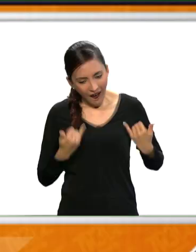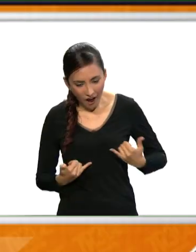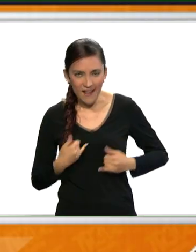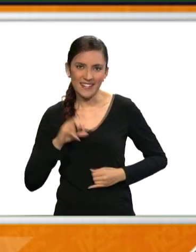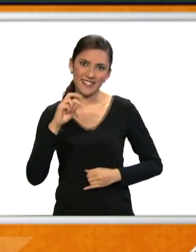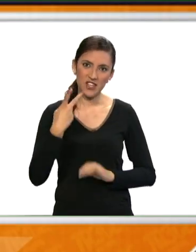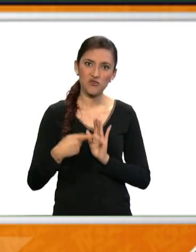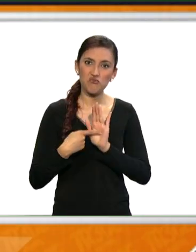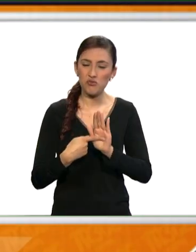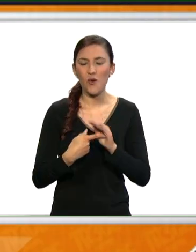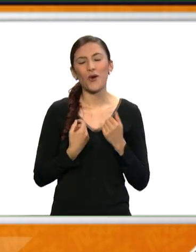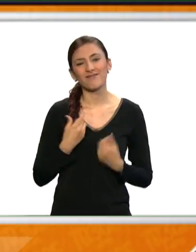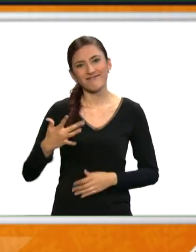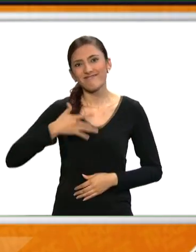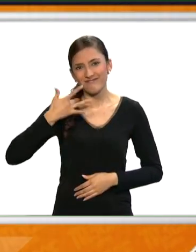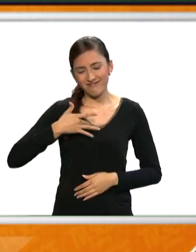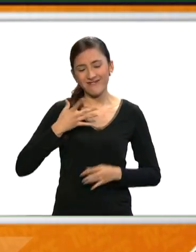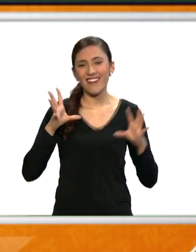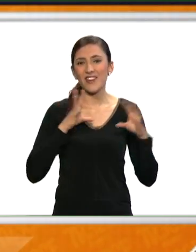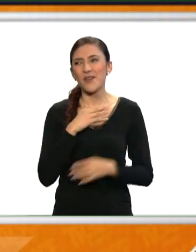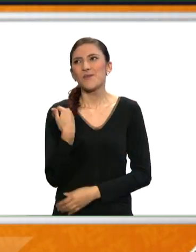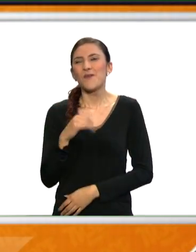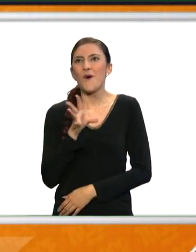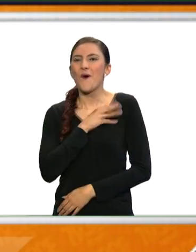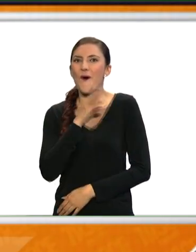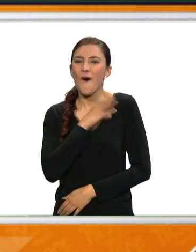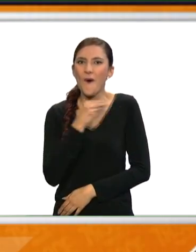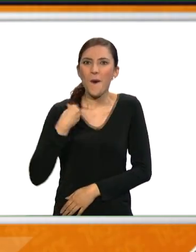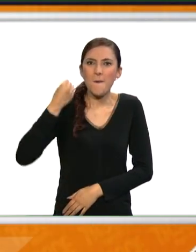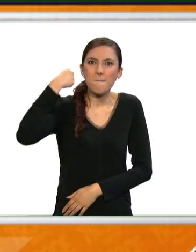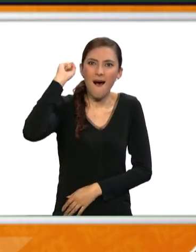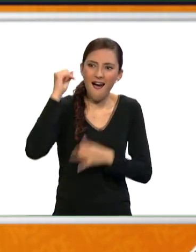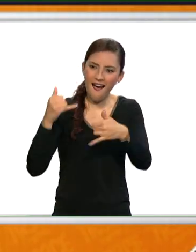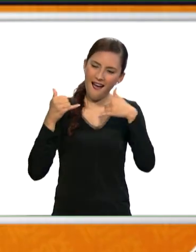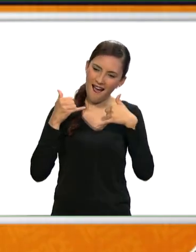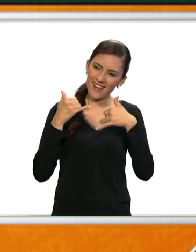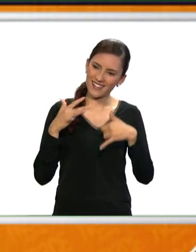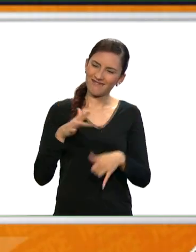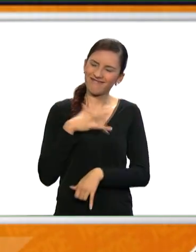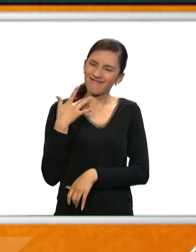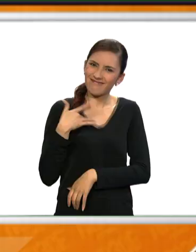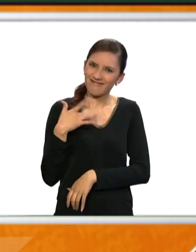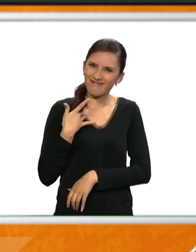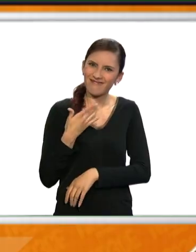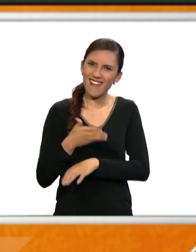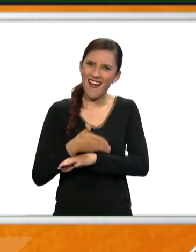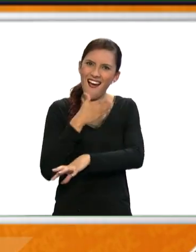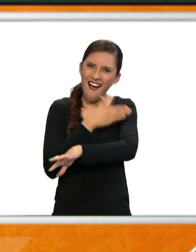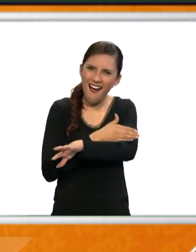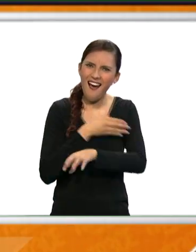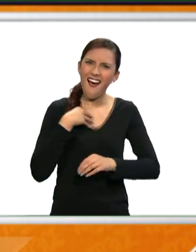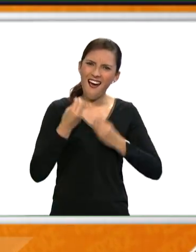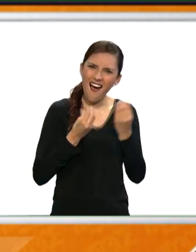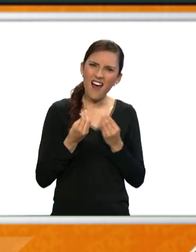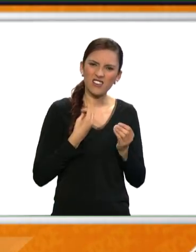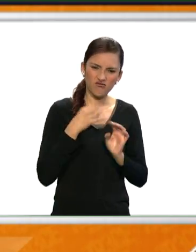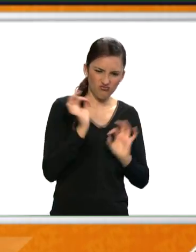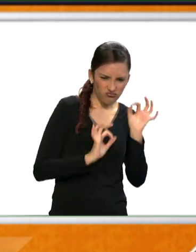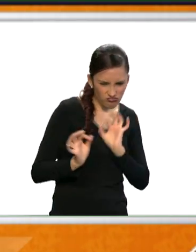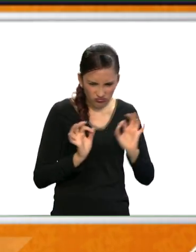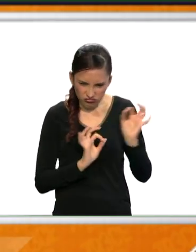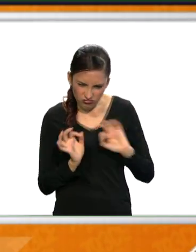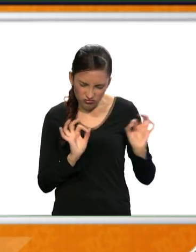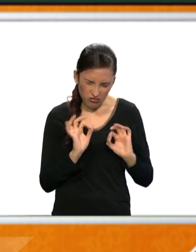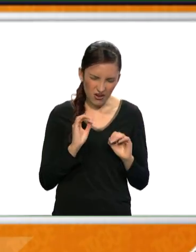ahora mismo me siento muy feliz de haber ganado y bueno, es una oportunidad también para cerrar un ciclo con este cortometraje que ya venía a tiempo trabajándose